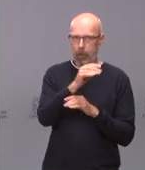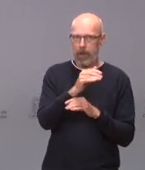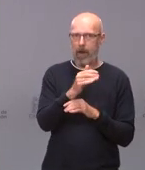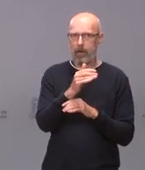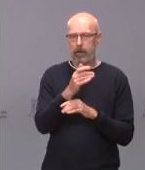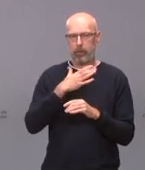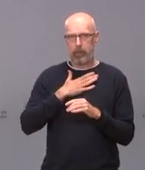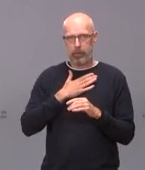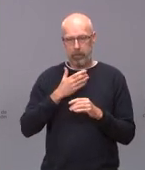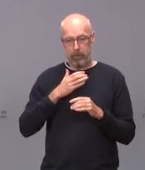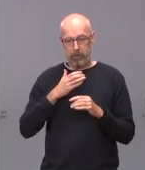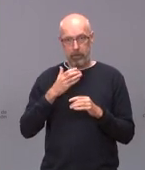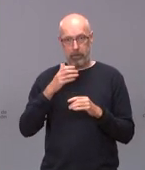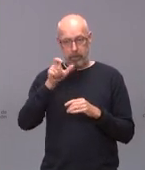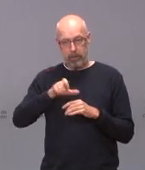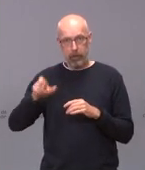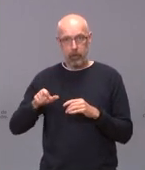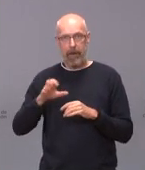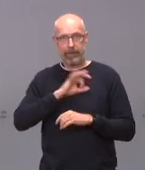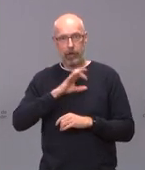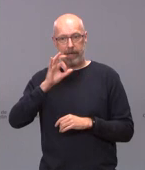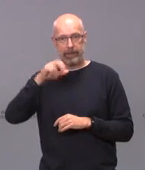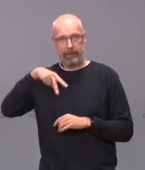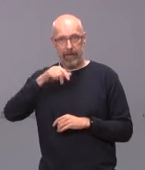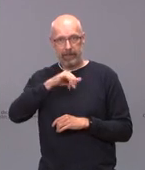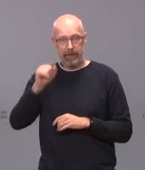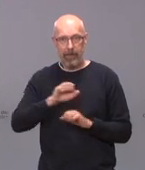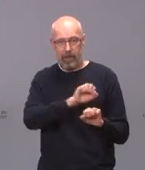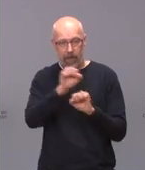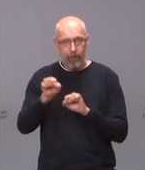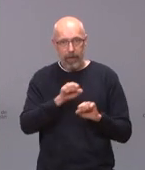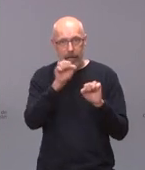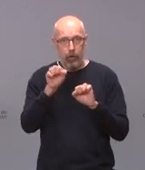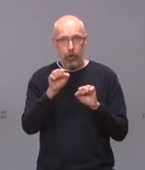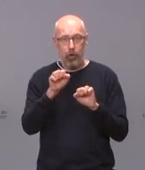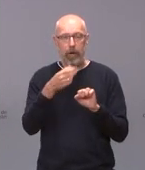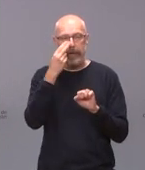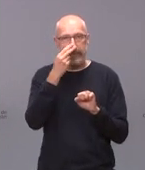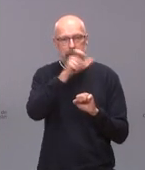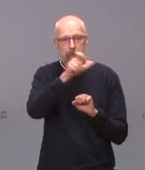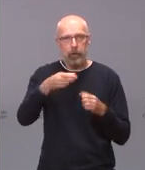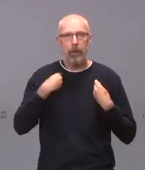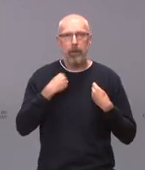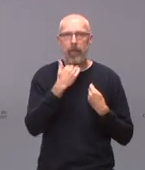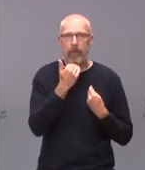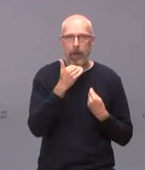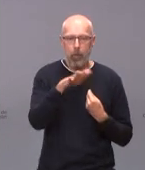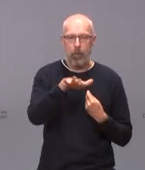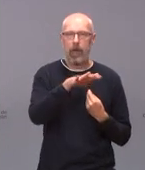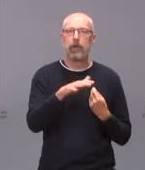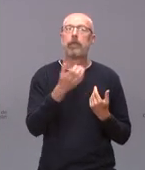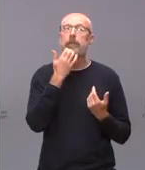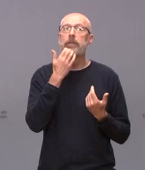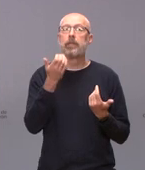tenemos personas tan vehementes como la señora Sánchez defendiendo los intereses de los ciudadanos de Zamora porque si tuviéramos un